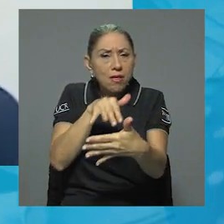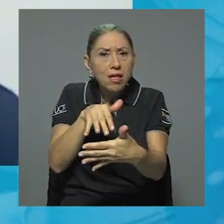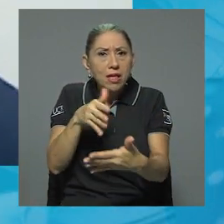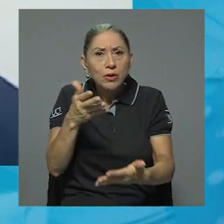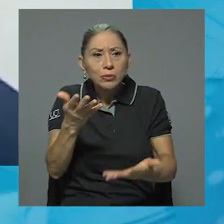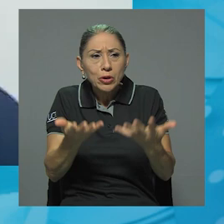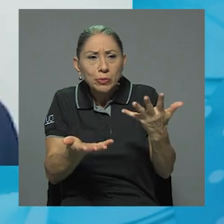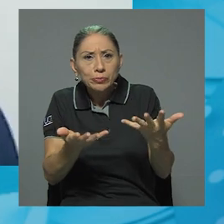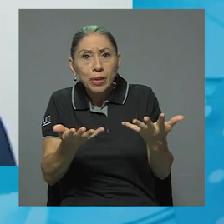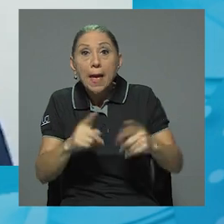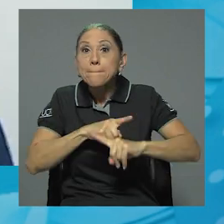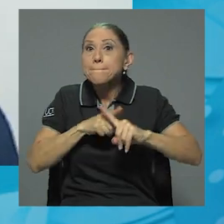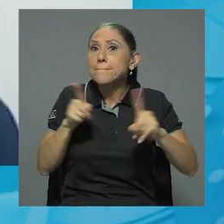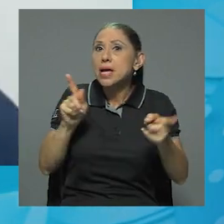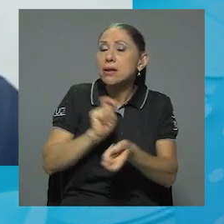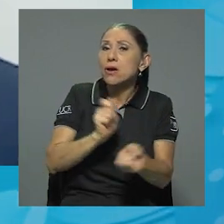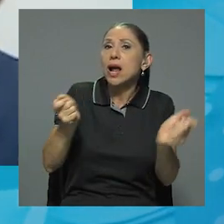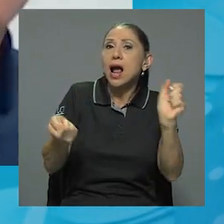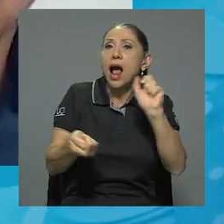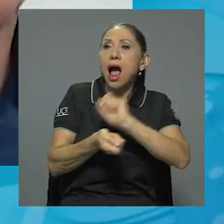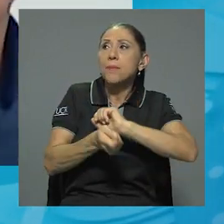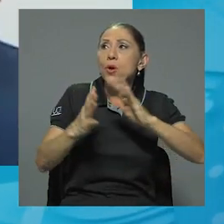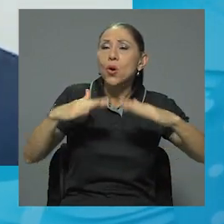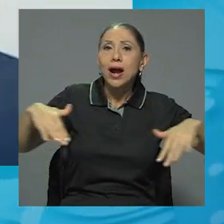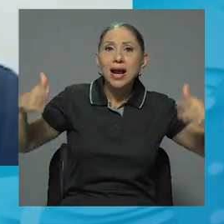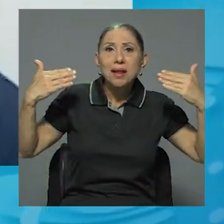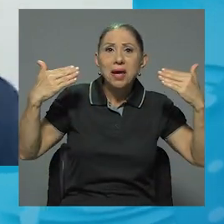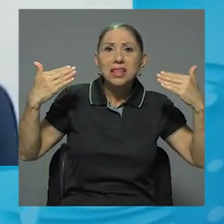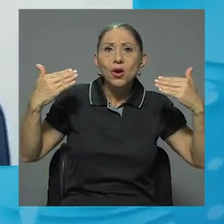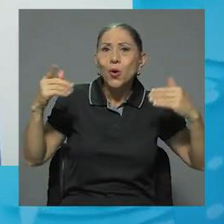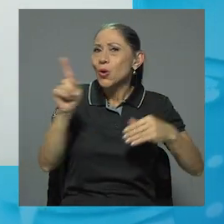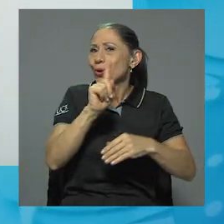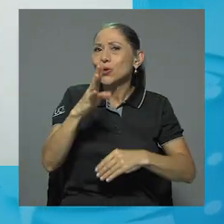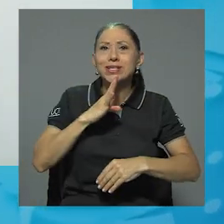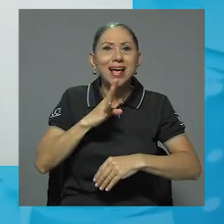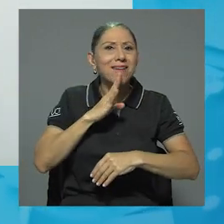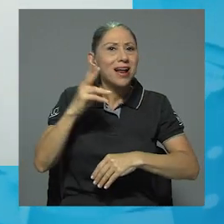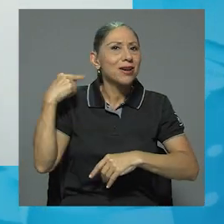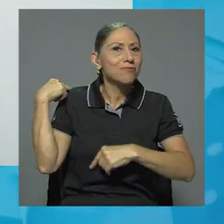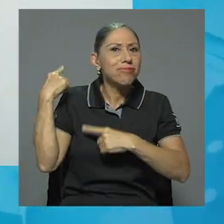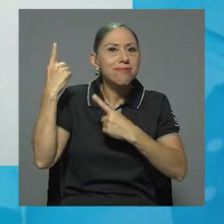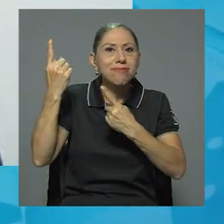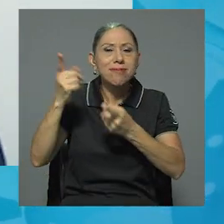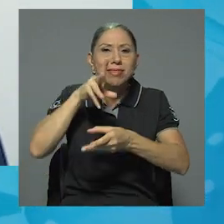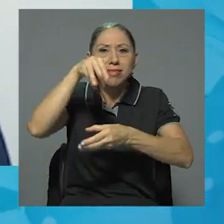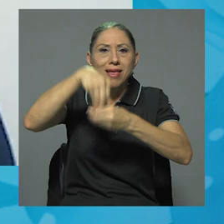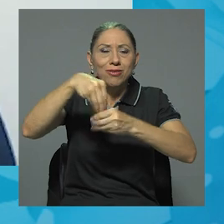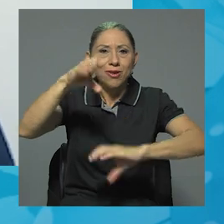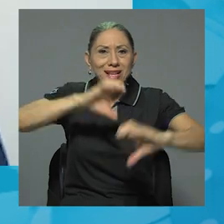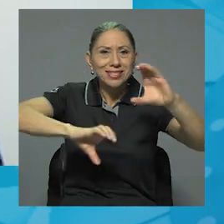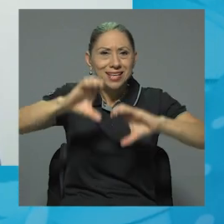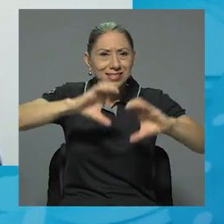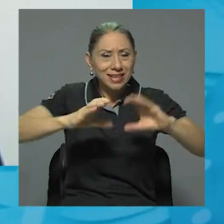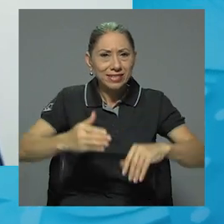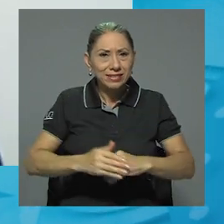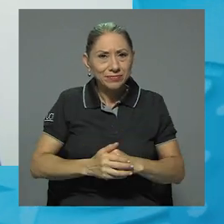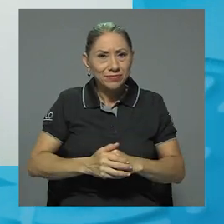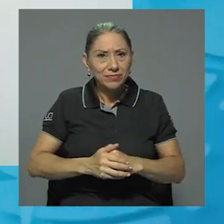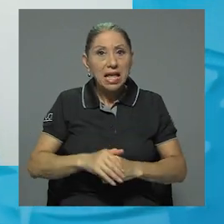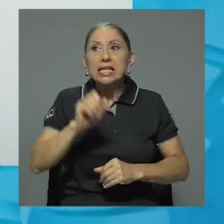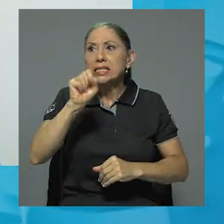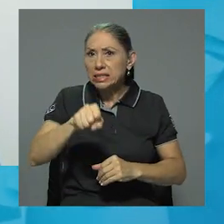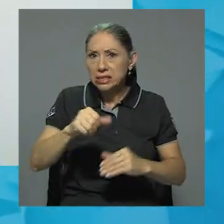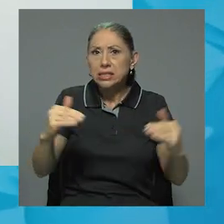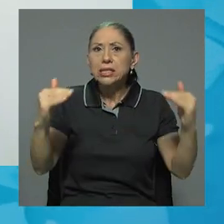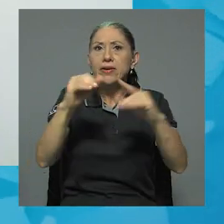trending o algo así. Pero el cambio climático no es algo que normalmente se habla dentro de las ciencias. Se habla mucho a